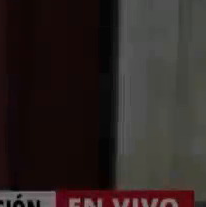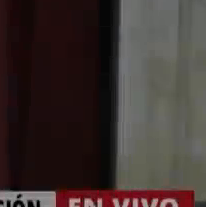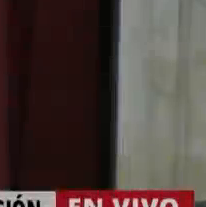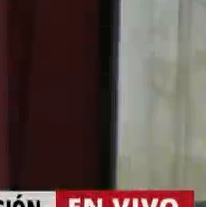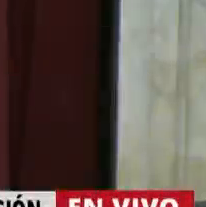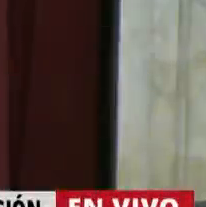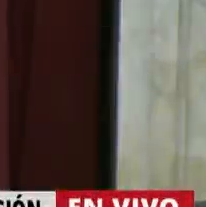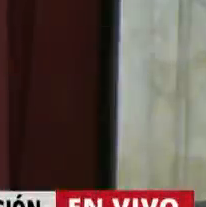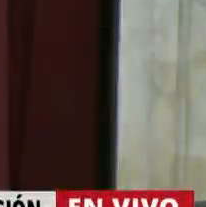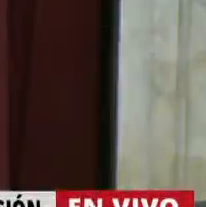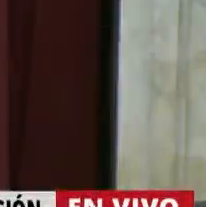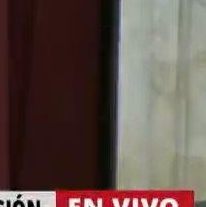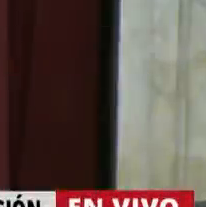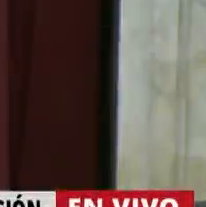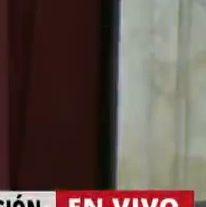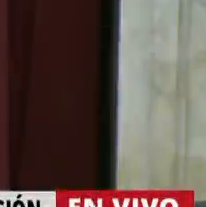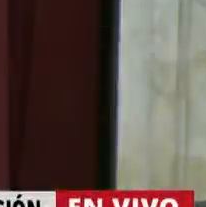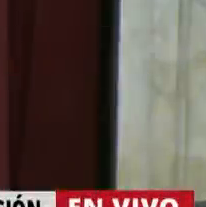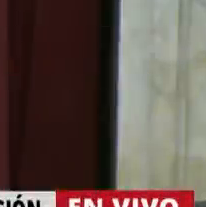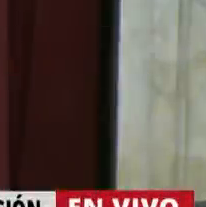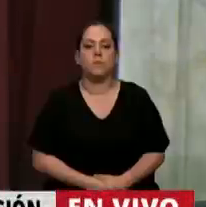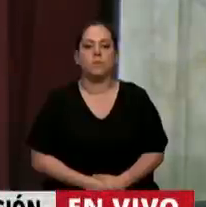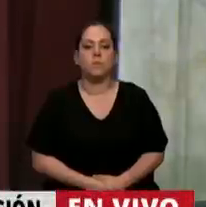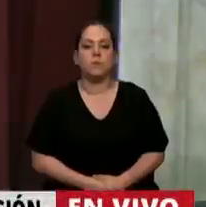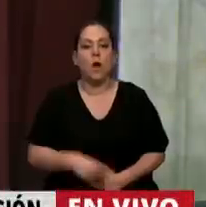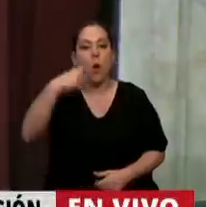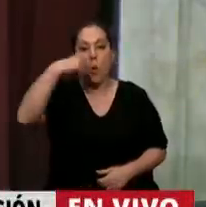...consideraciones políticas. Tiene la palabra el diputado Hugo Yasky.